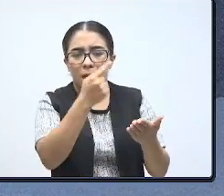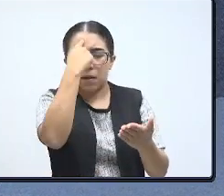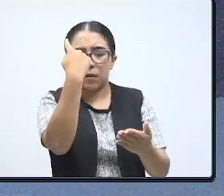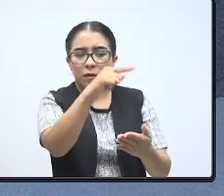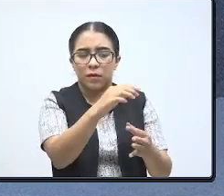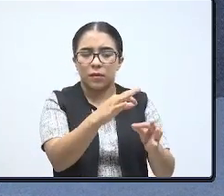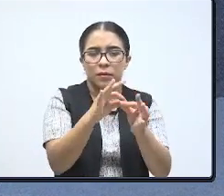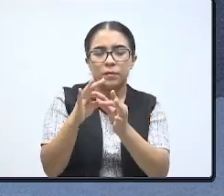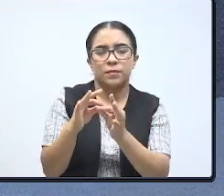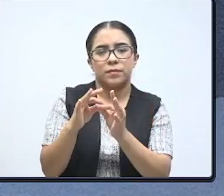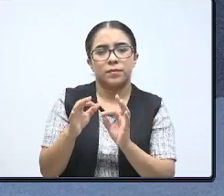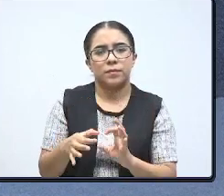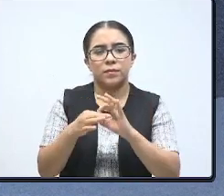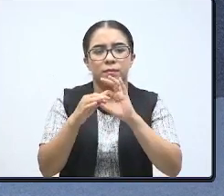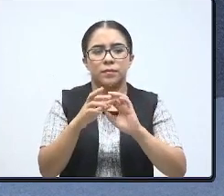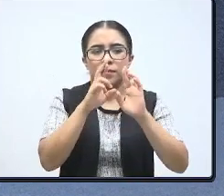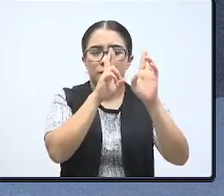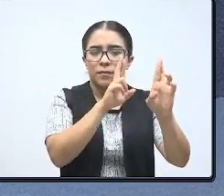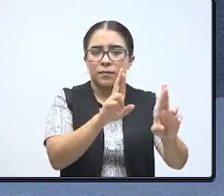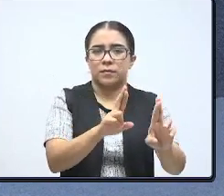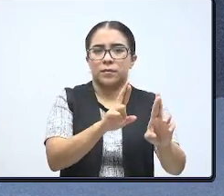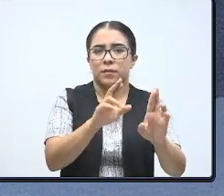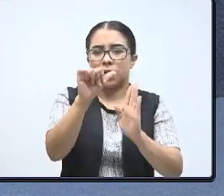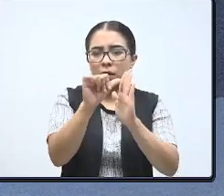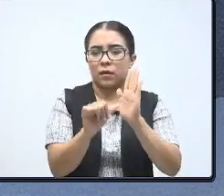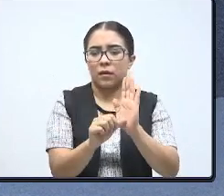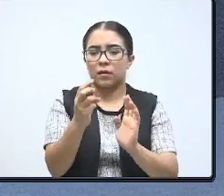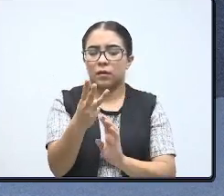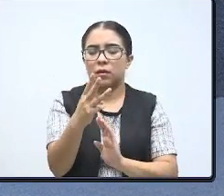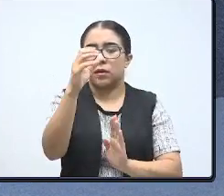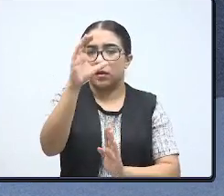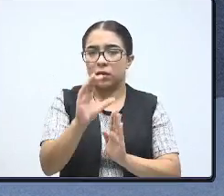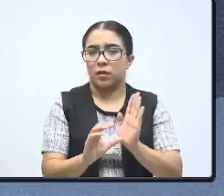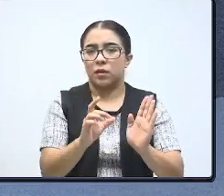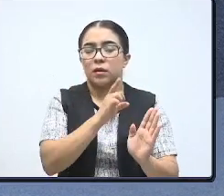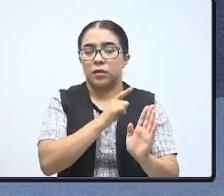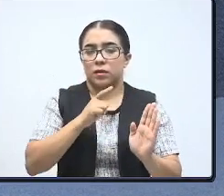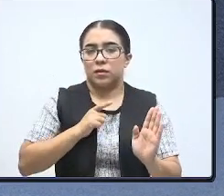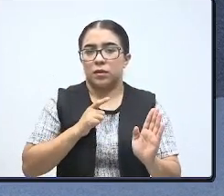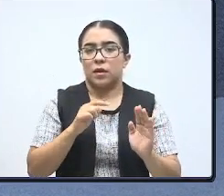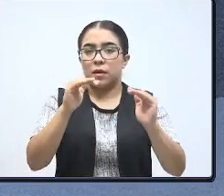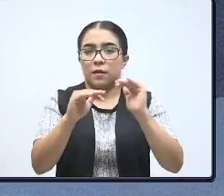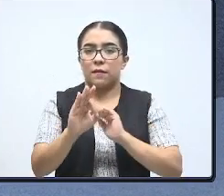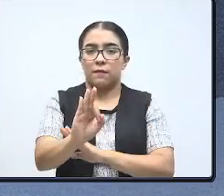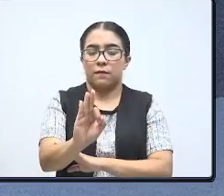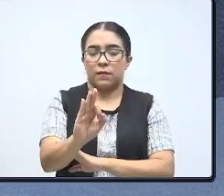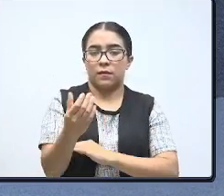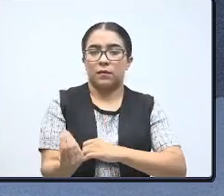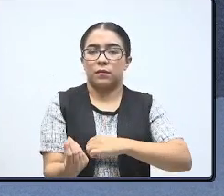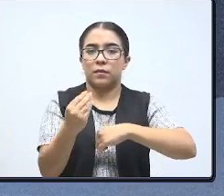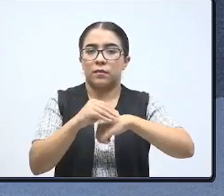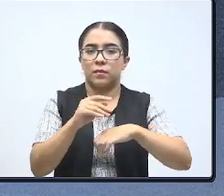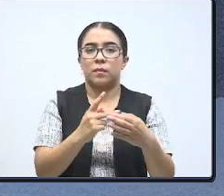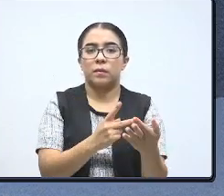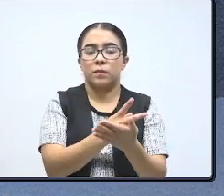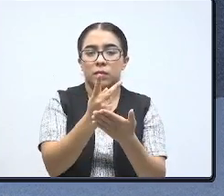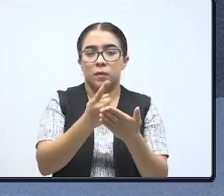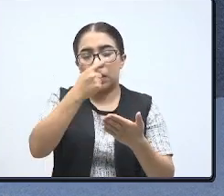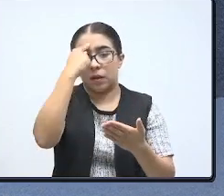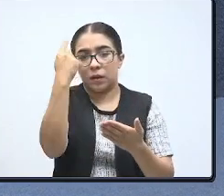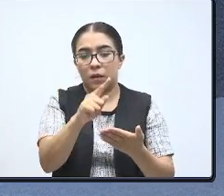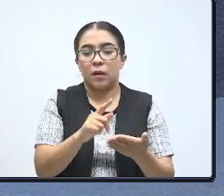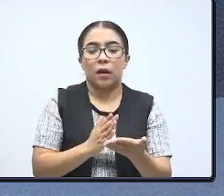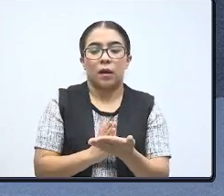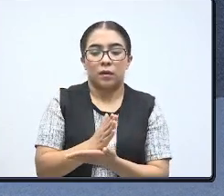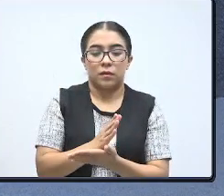principios de consagrar, que consagra el artículo 3 constitucional. Efe, que se implementen programas y acciones para brindar